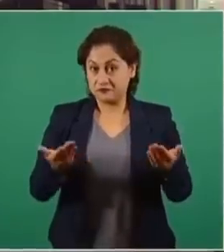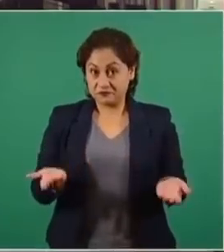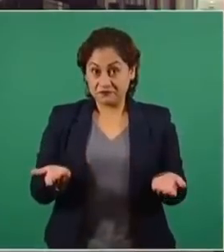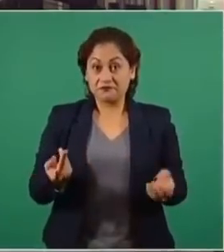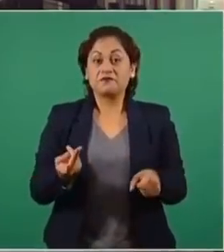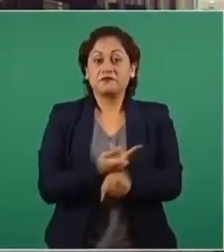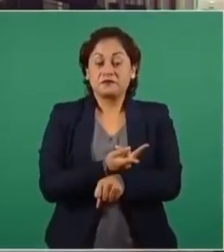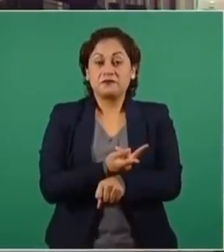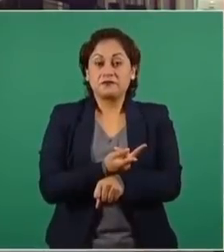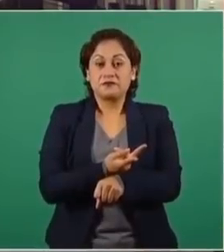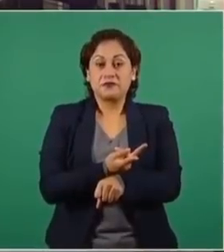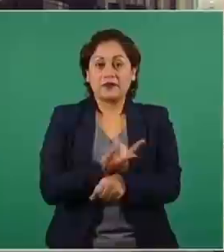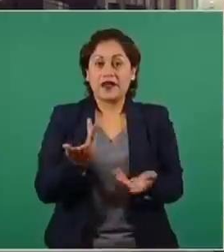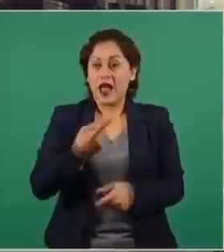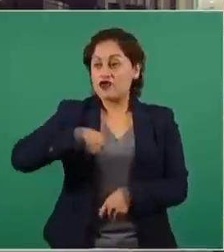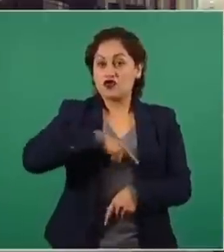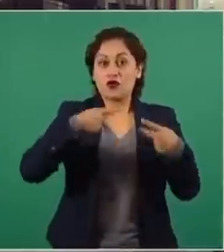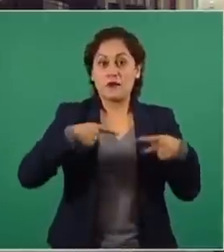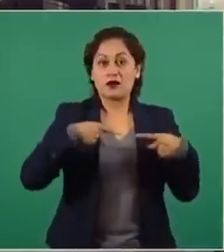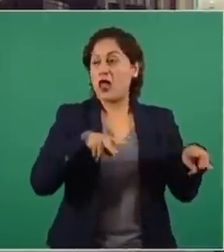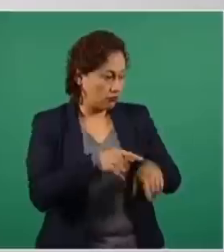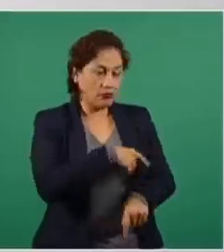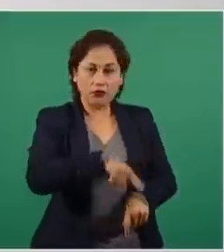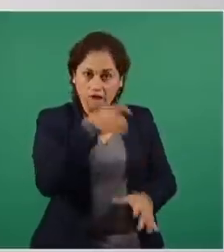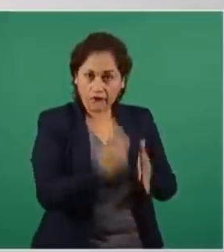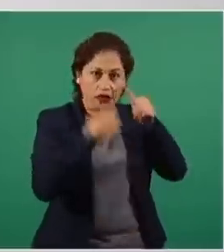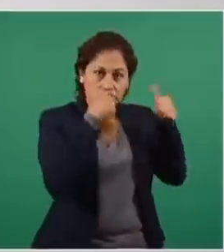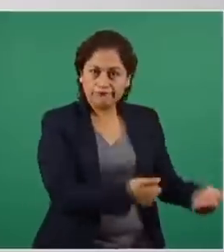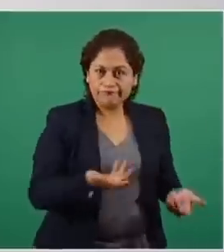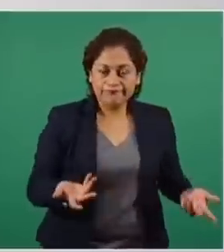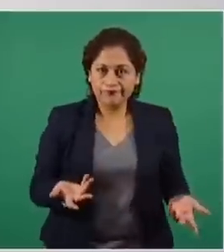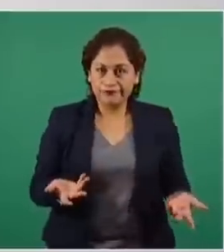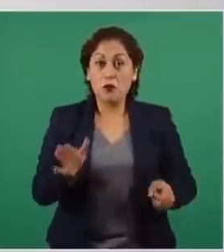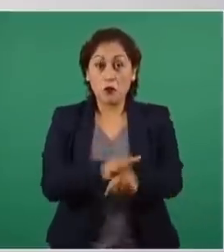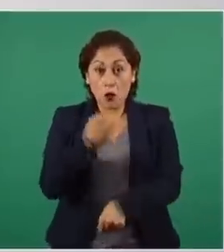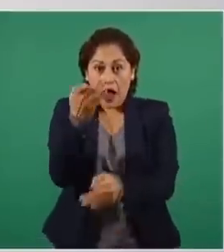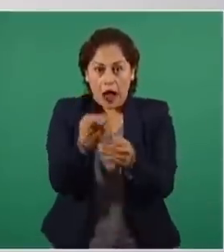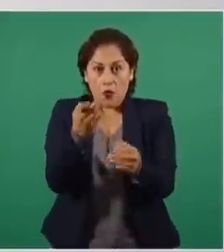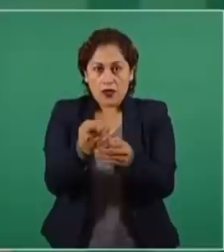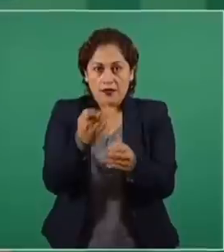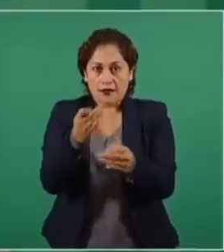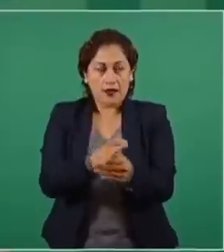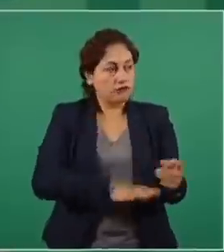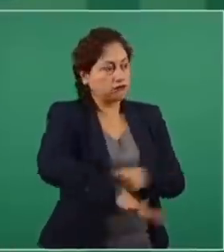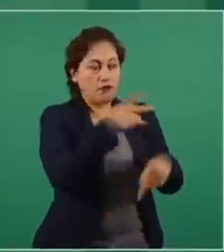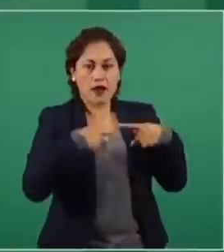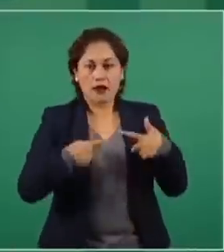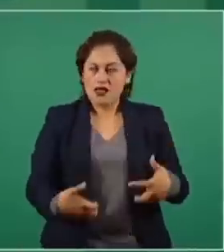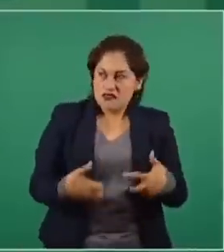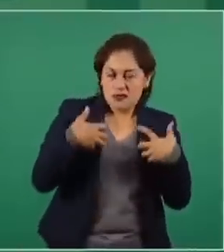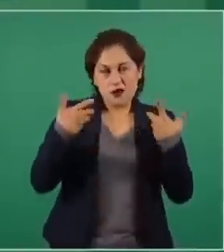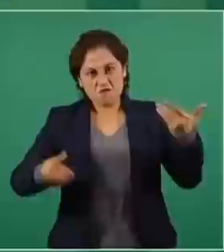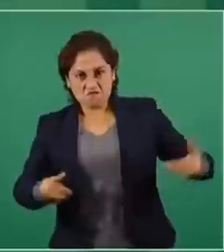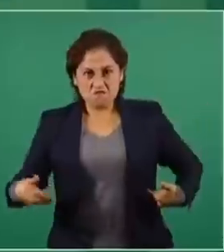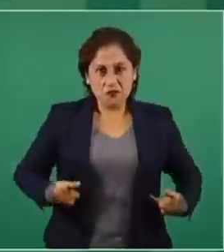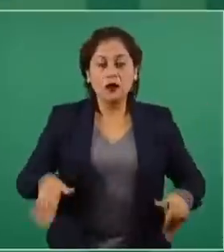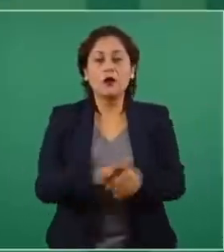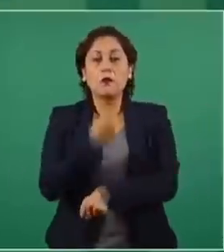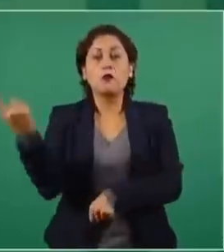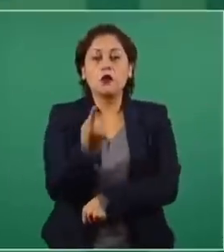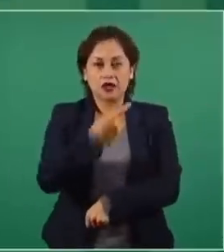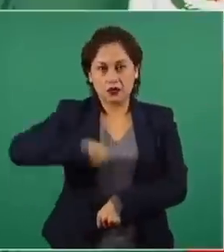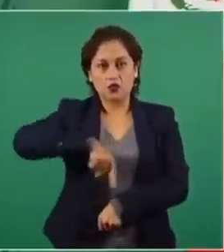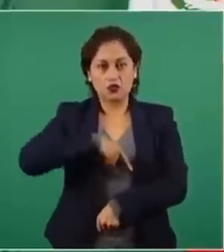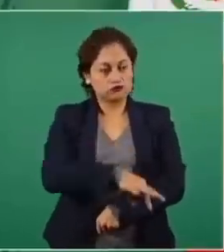nosotros estamos volteando a ver otro lado. Por eso ahora están tan enojados. Porque estamos hablando de lo que consideramos el principal